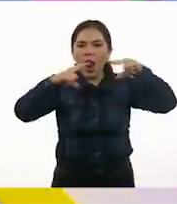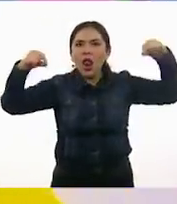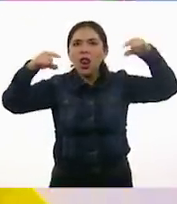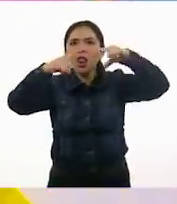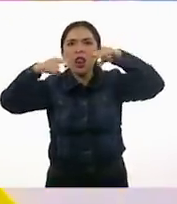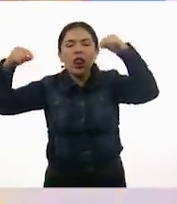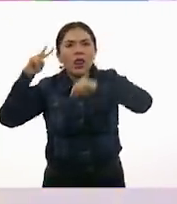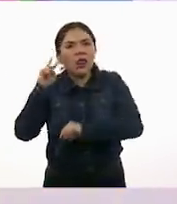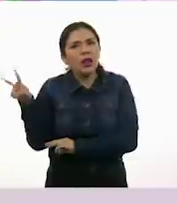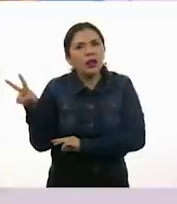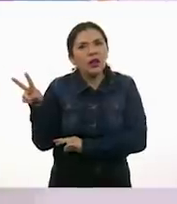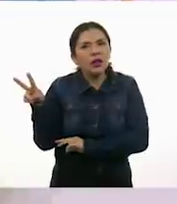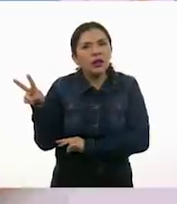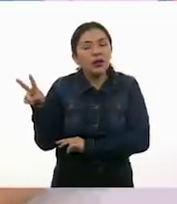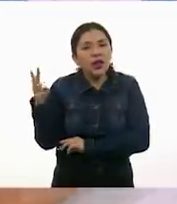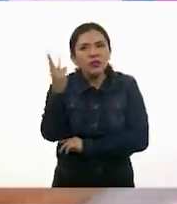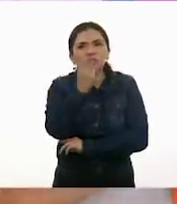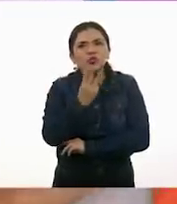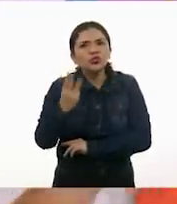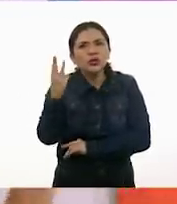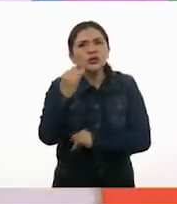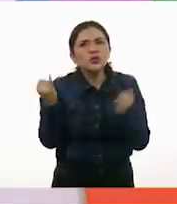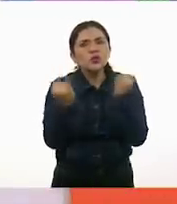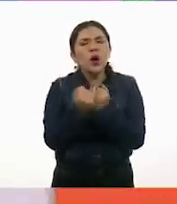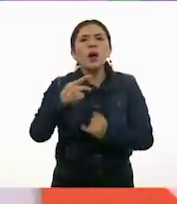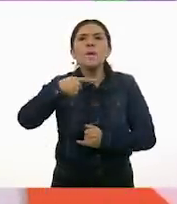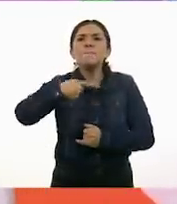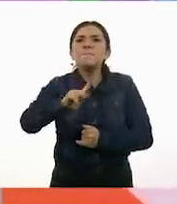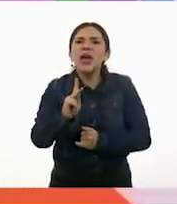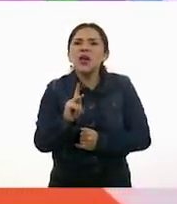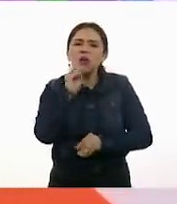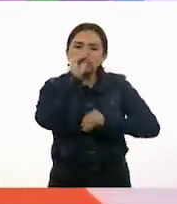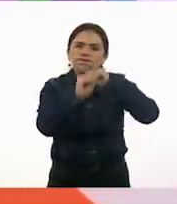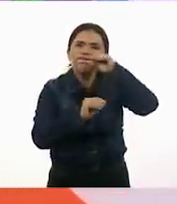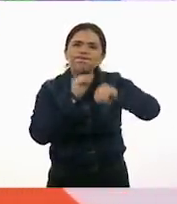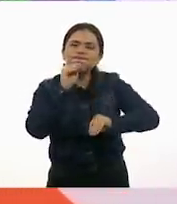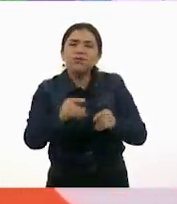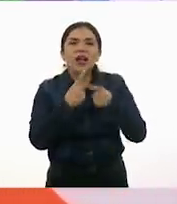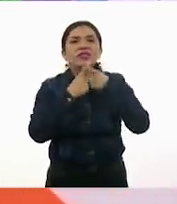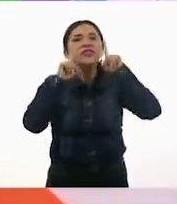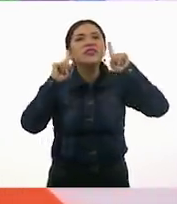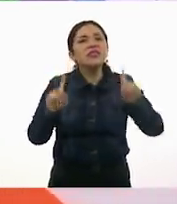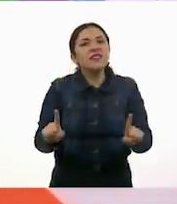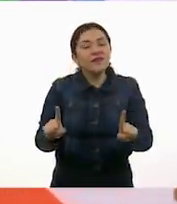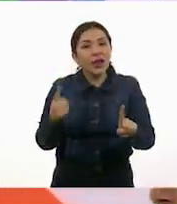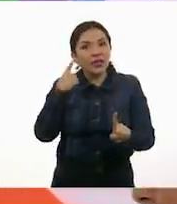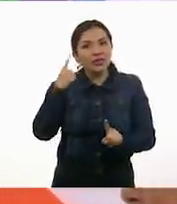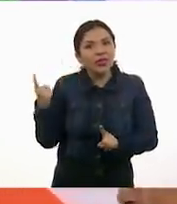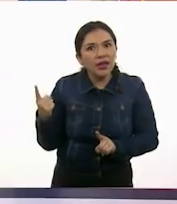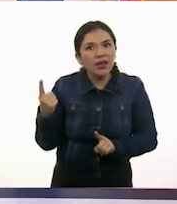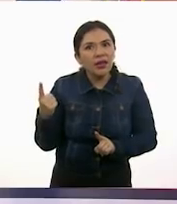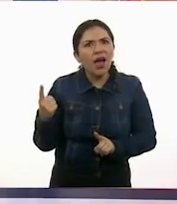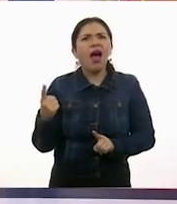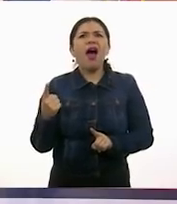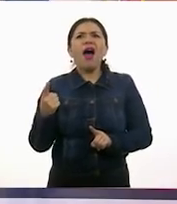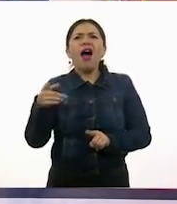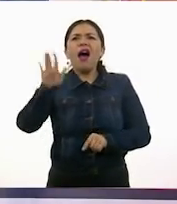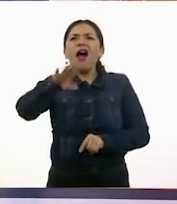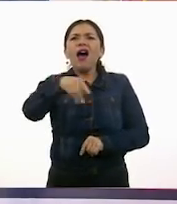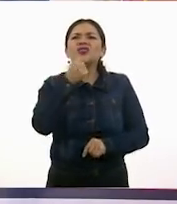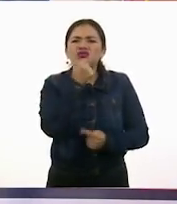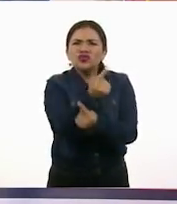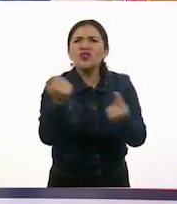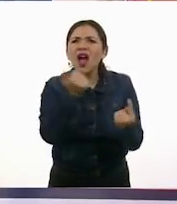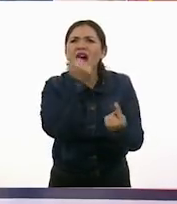parte de abajo, pero se utilizaron distintas piezas. Ay, maestra Angie, las niñas y los niños